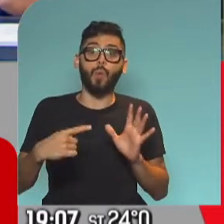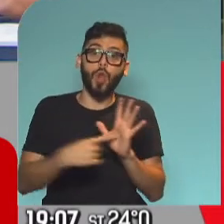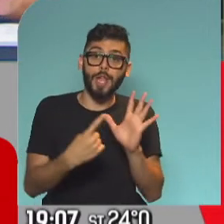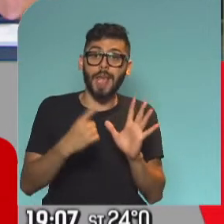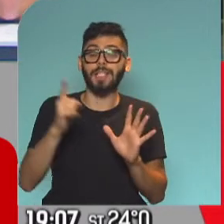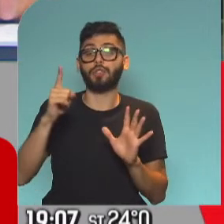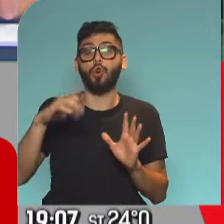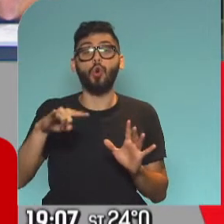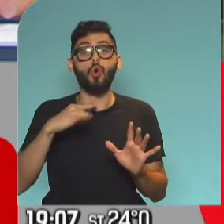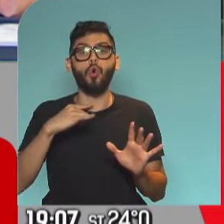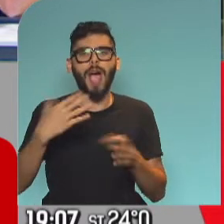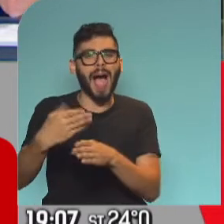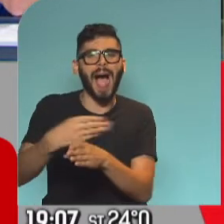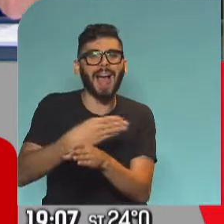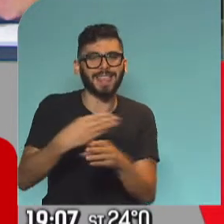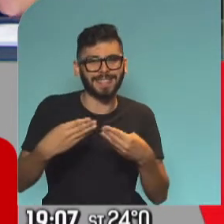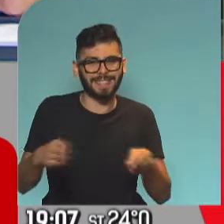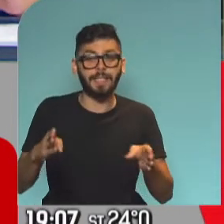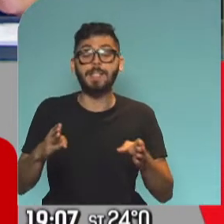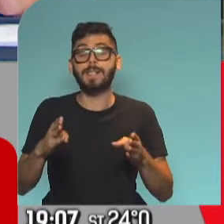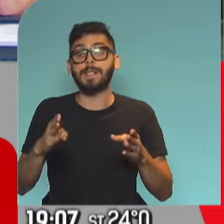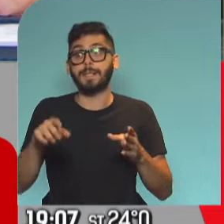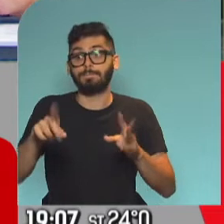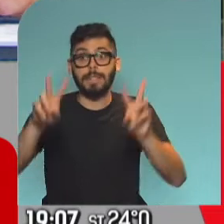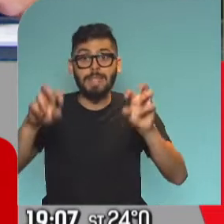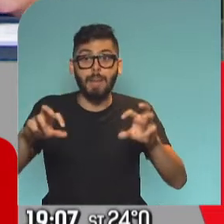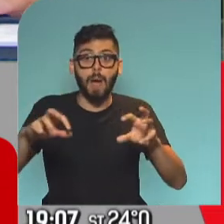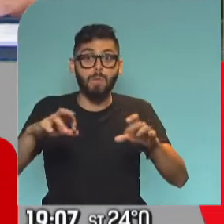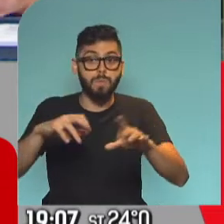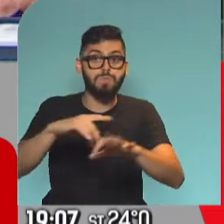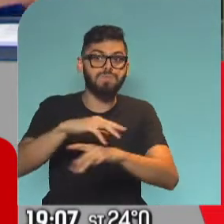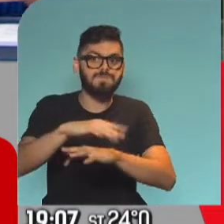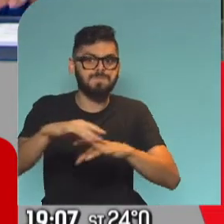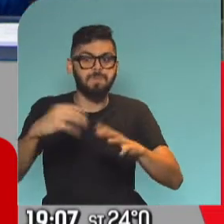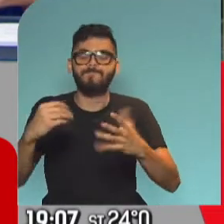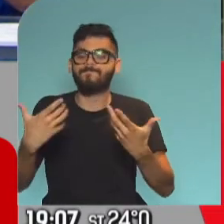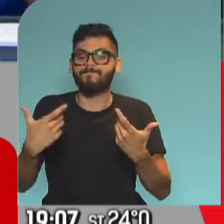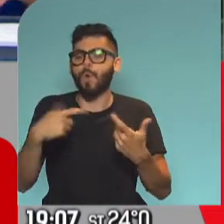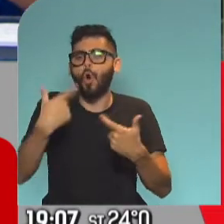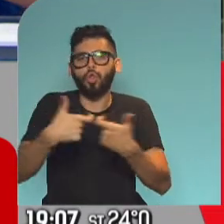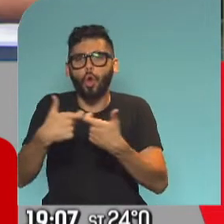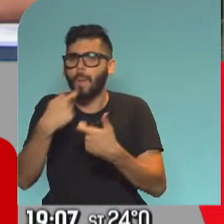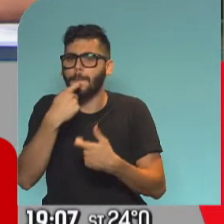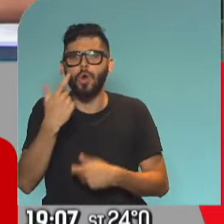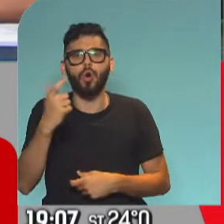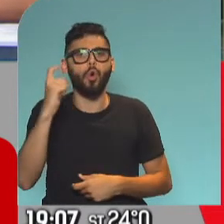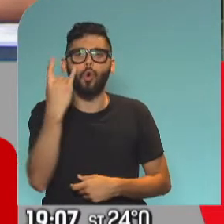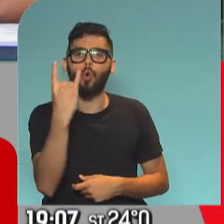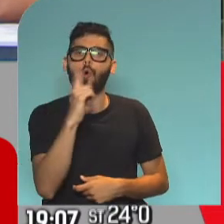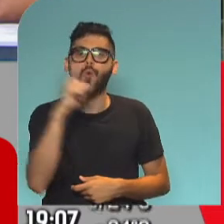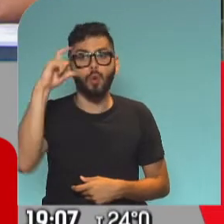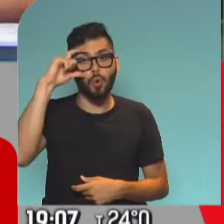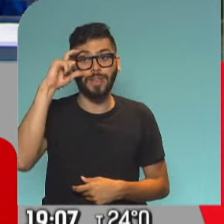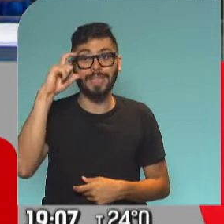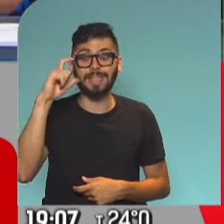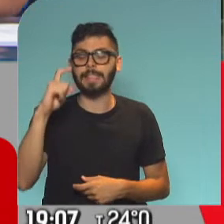antes. Y con todo este conflicto que está asomando, porque distintos gremios, por ejemplo, también UTE, no quieren